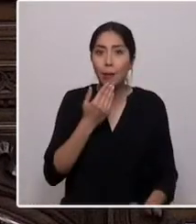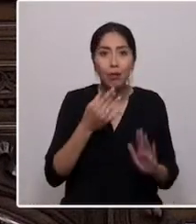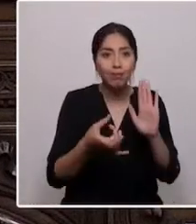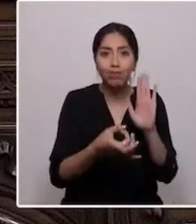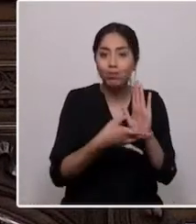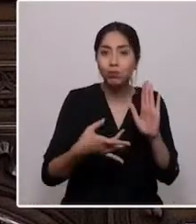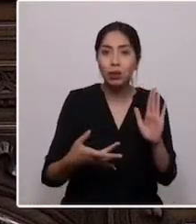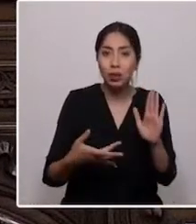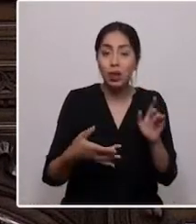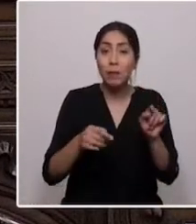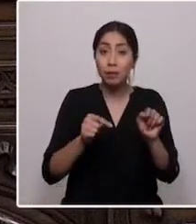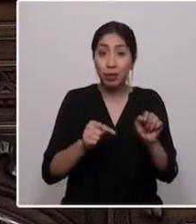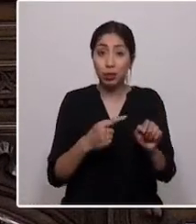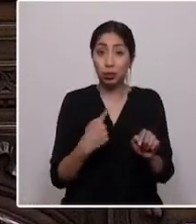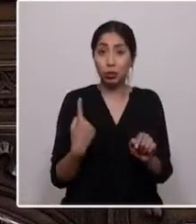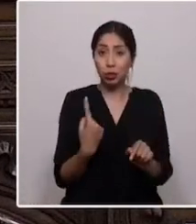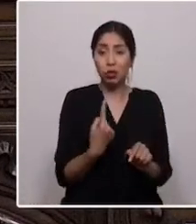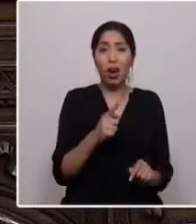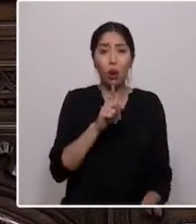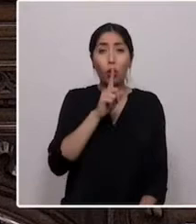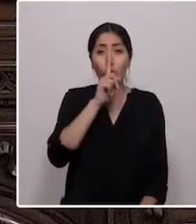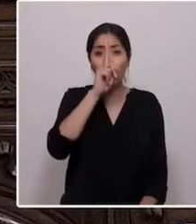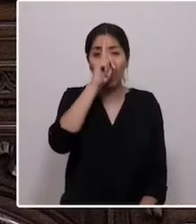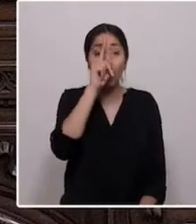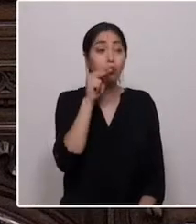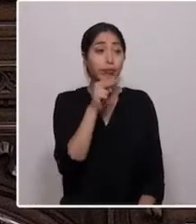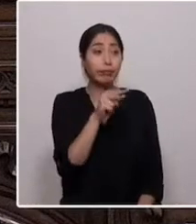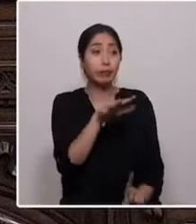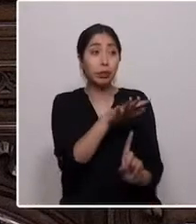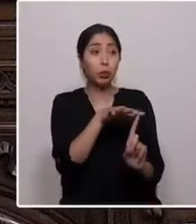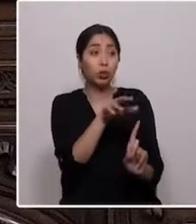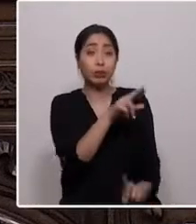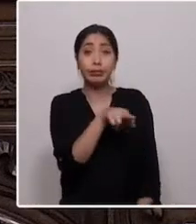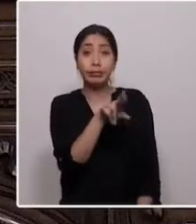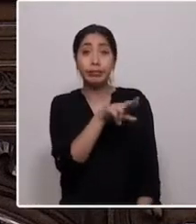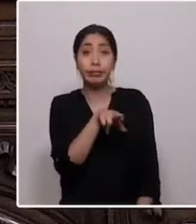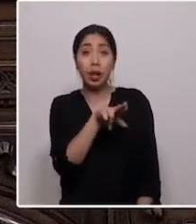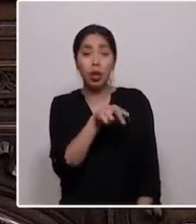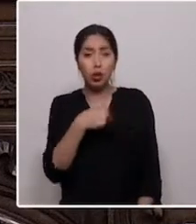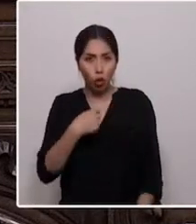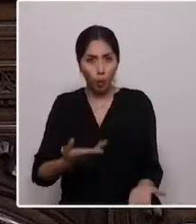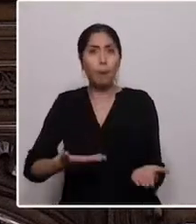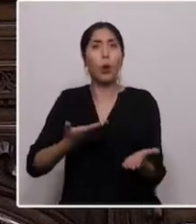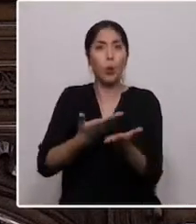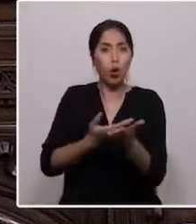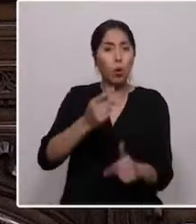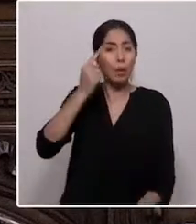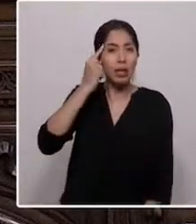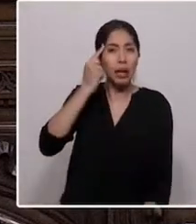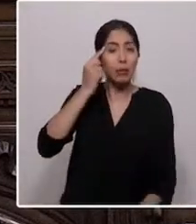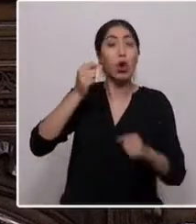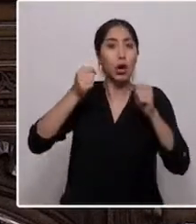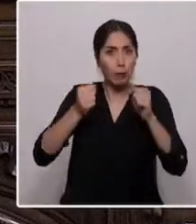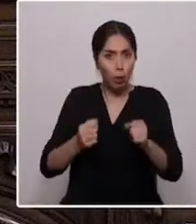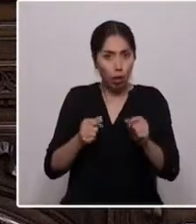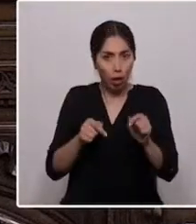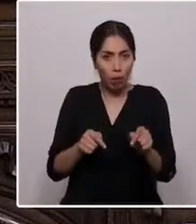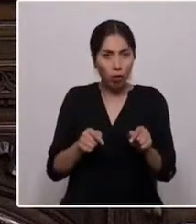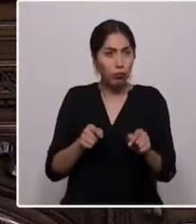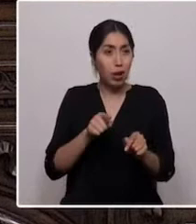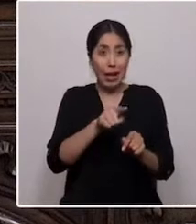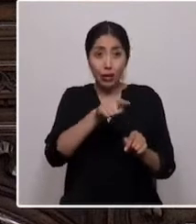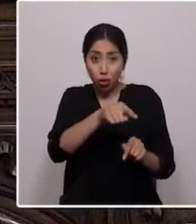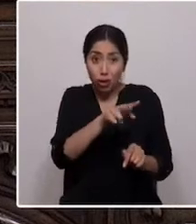Y aunque estemos acostumbrados a esta circunstancia, propongo que pensemos en la posibilidad de que no vuelva a